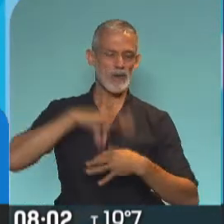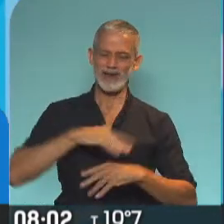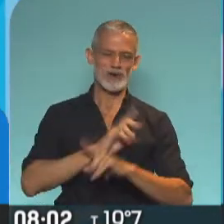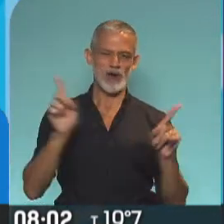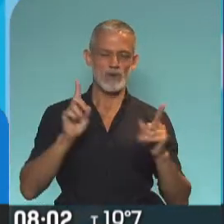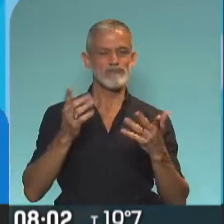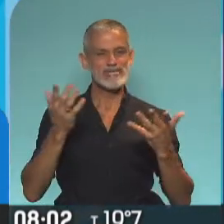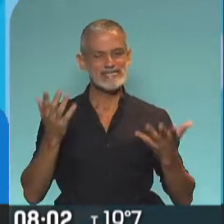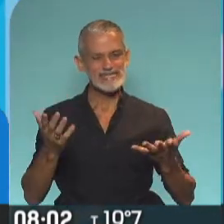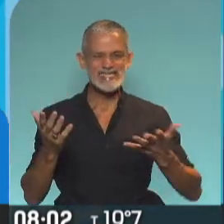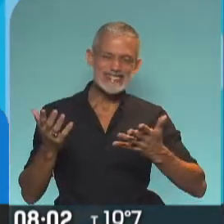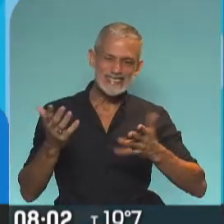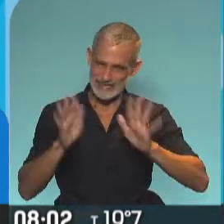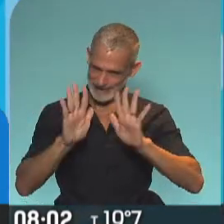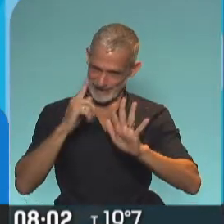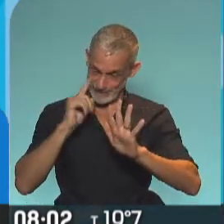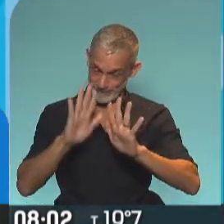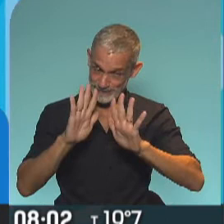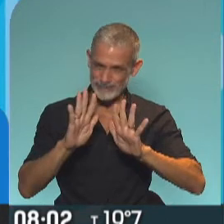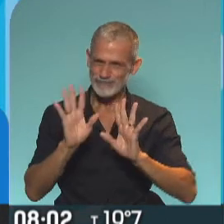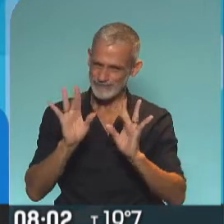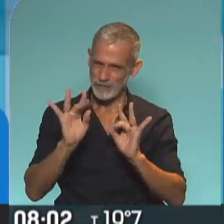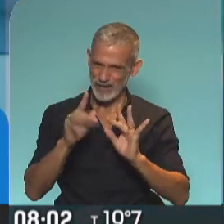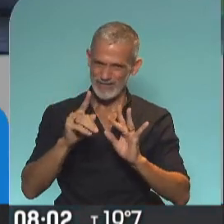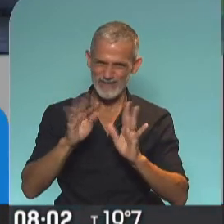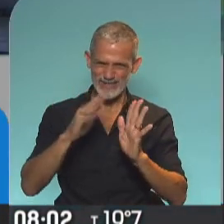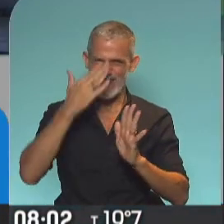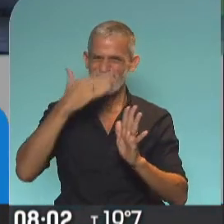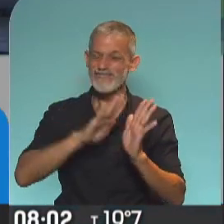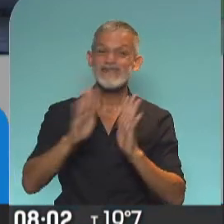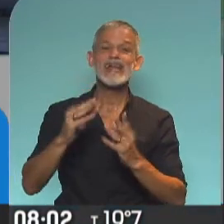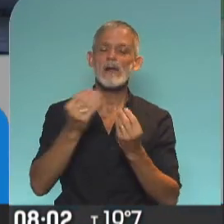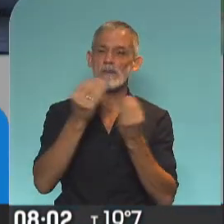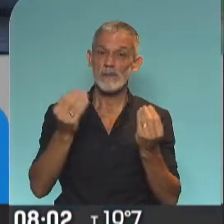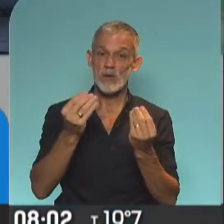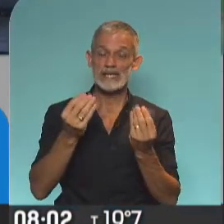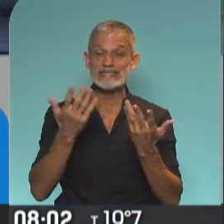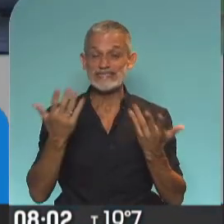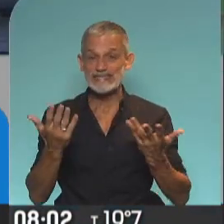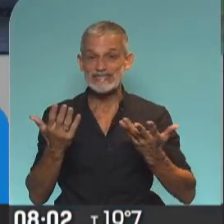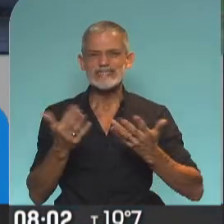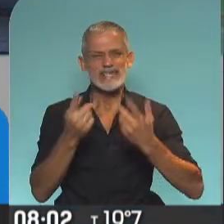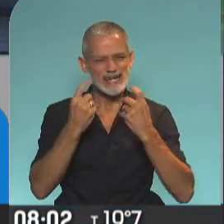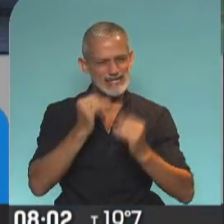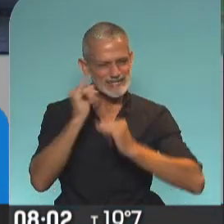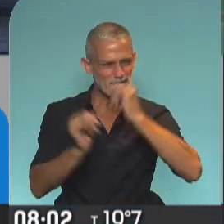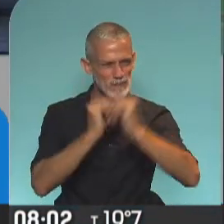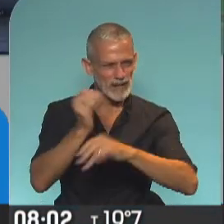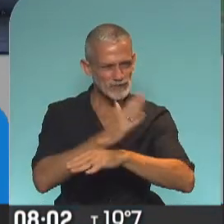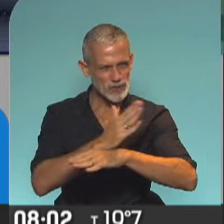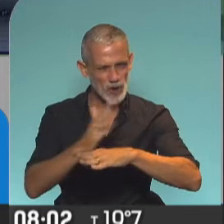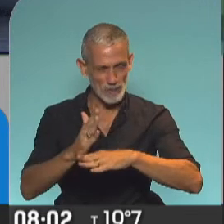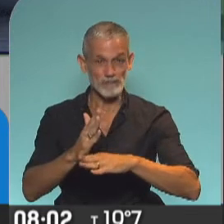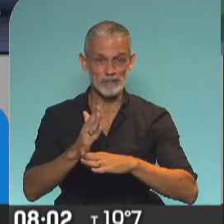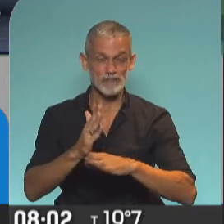Bueno, esa es polémica, la dejamos para el final justamente porque me parece que requiere alguna explicación. Lo